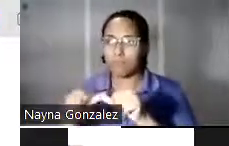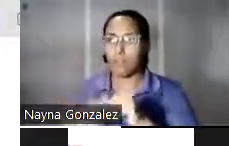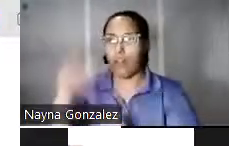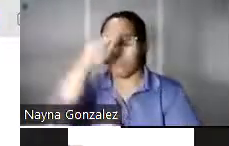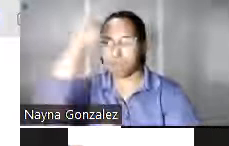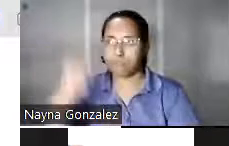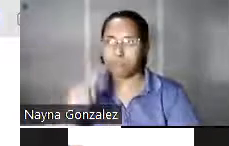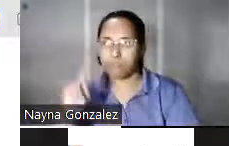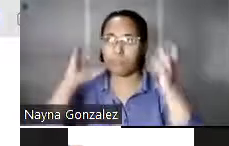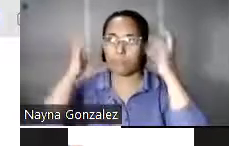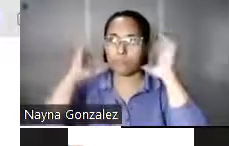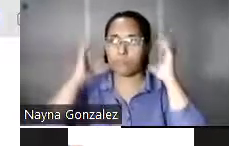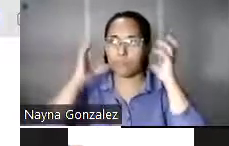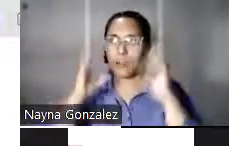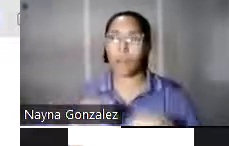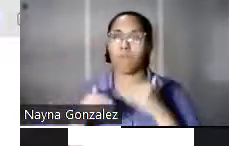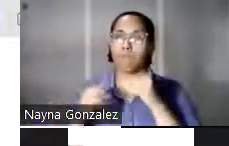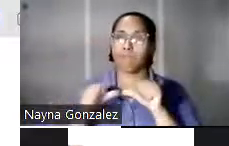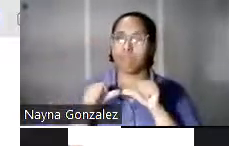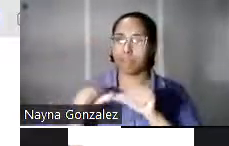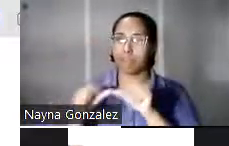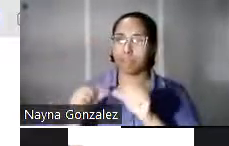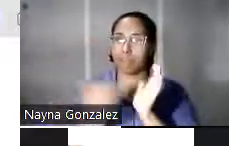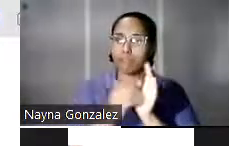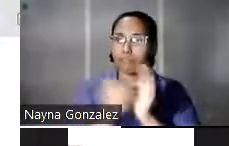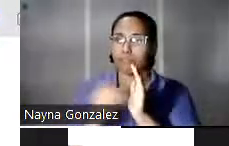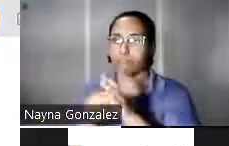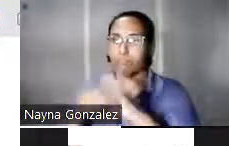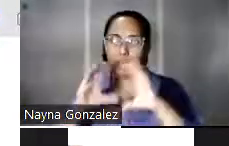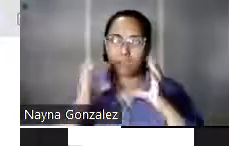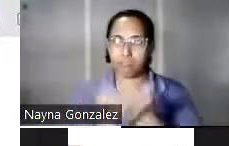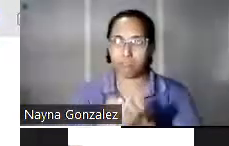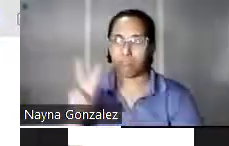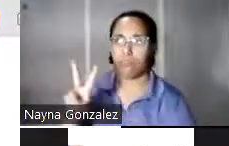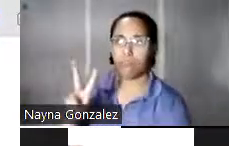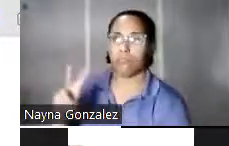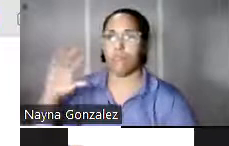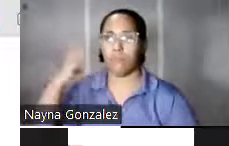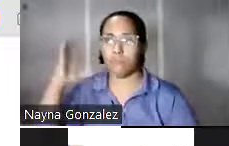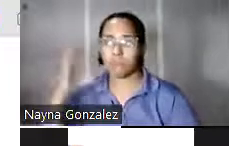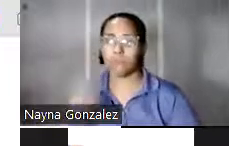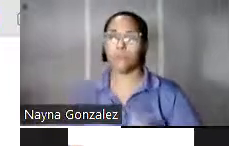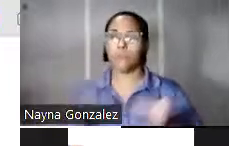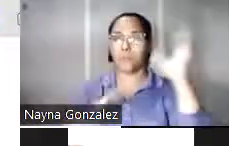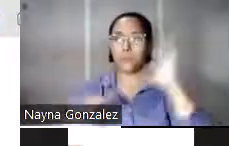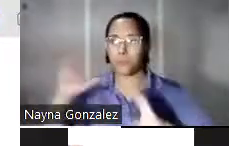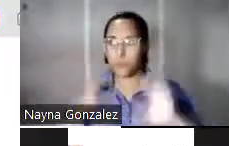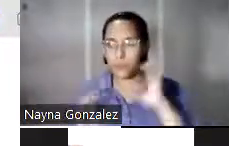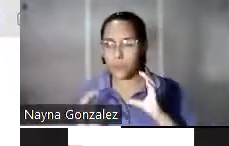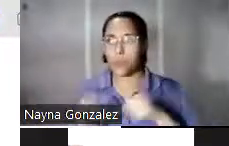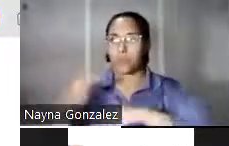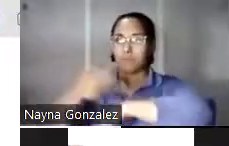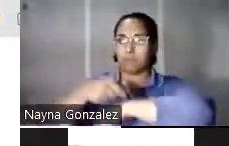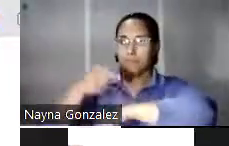nuestra radio se repitieron a través de todo el mundo. Los radioaficionados y los científicos de ese periodo